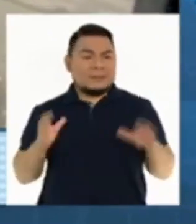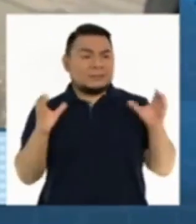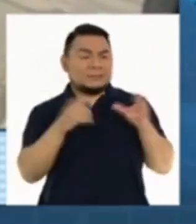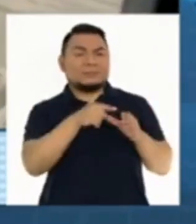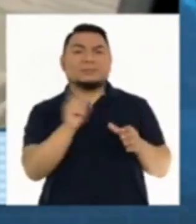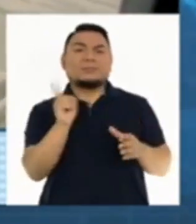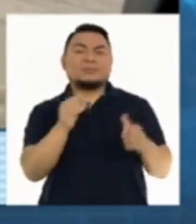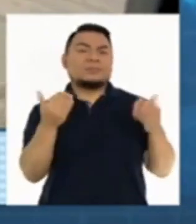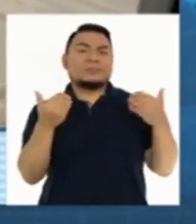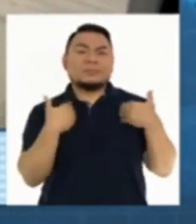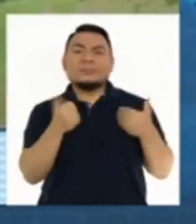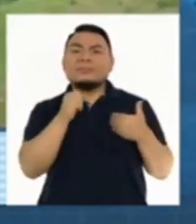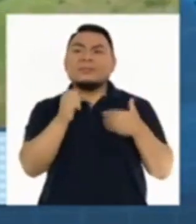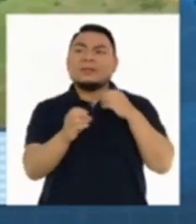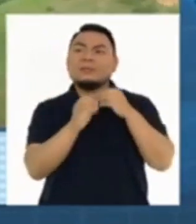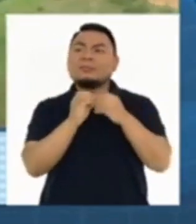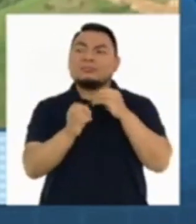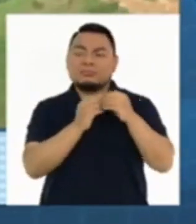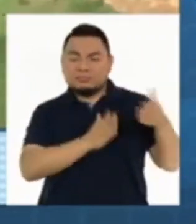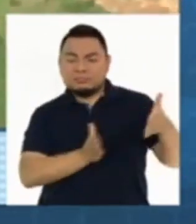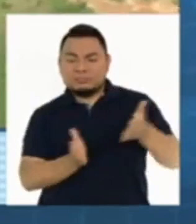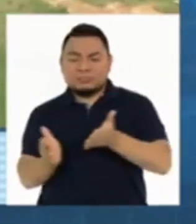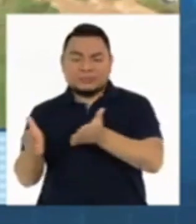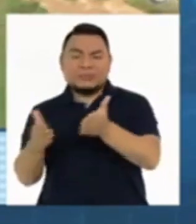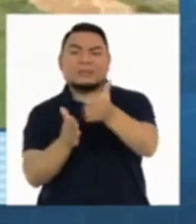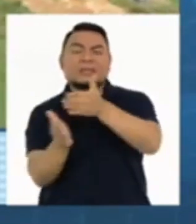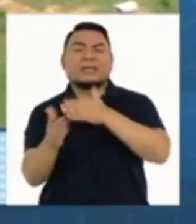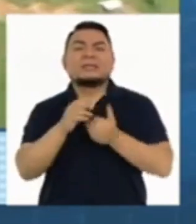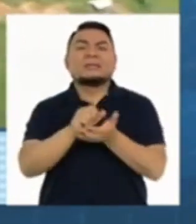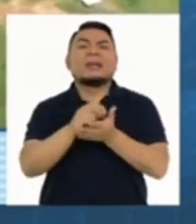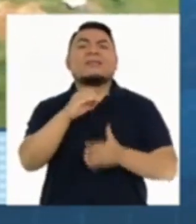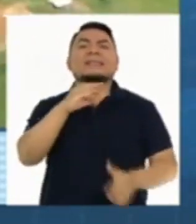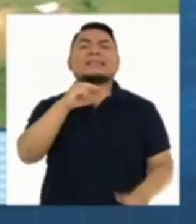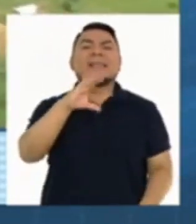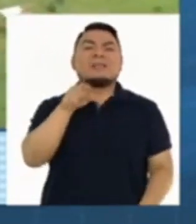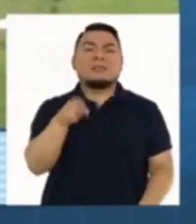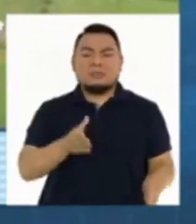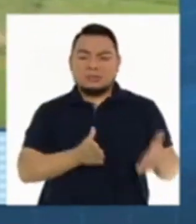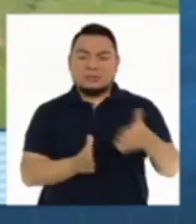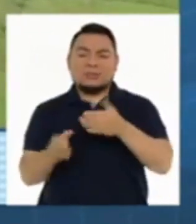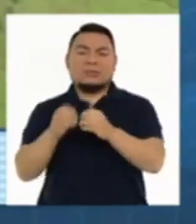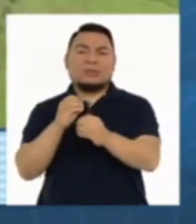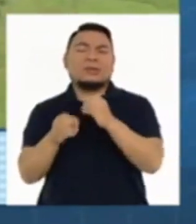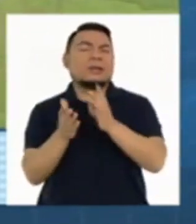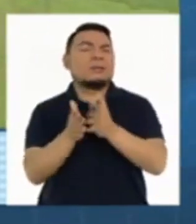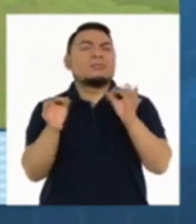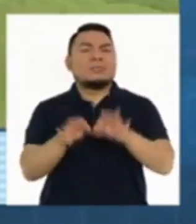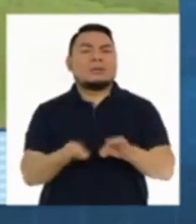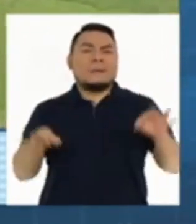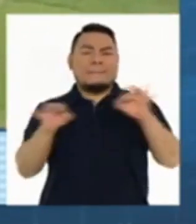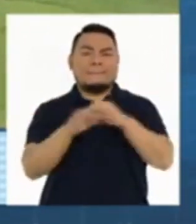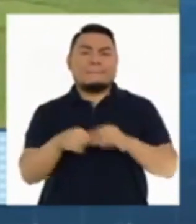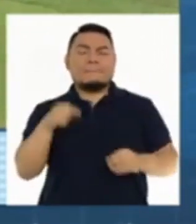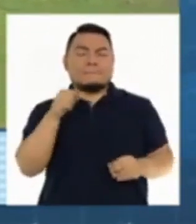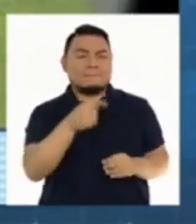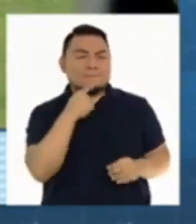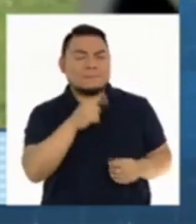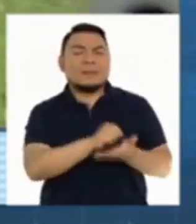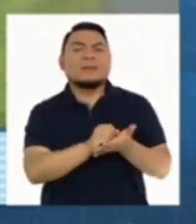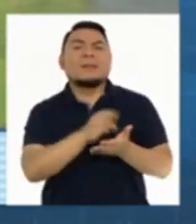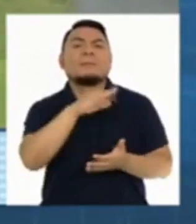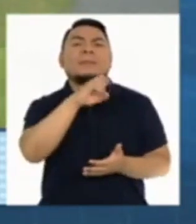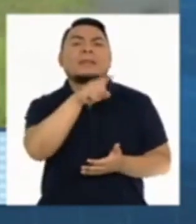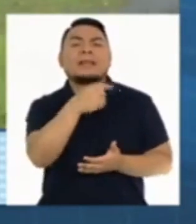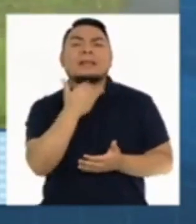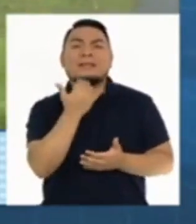no termine la carretera de Quinoa a San Francisco, una obra importante, y hablamos de San Miguel de Ene, tenemos